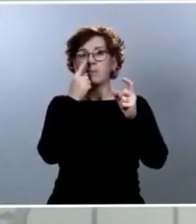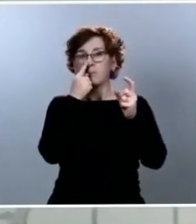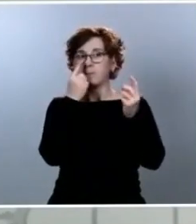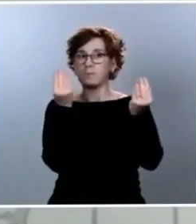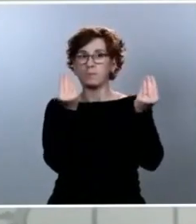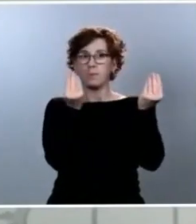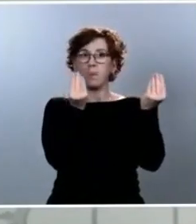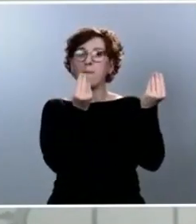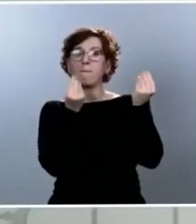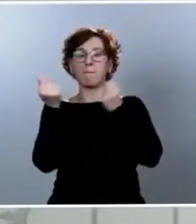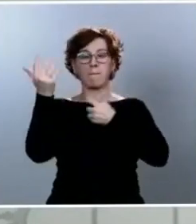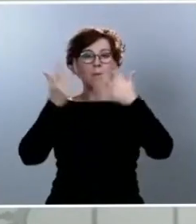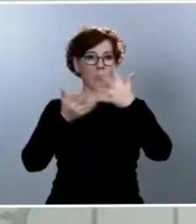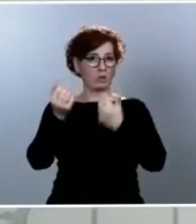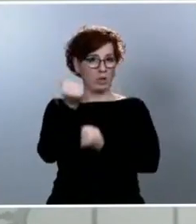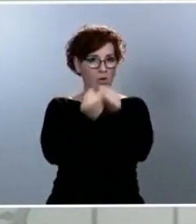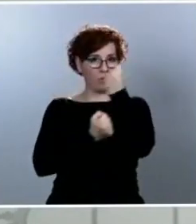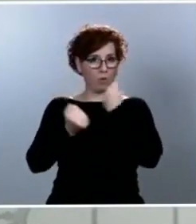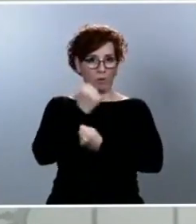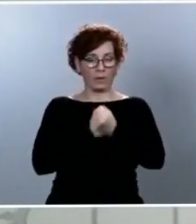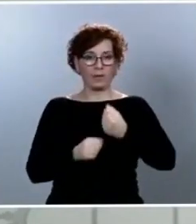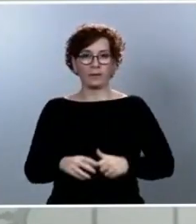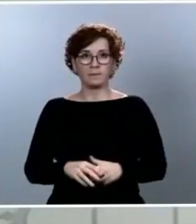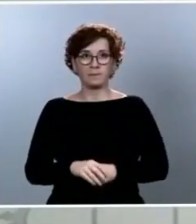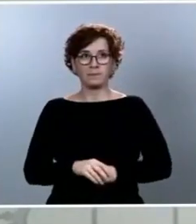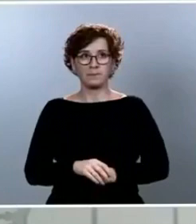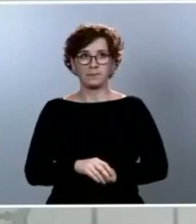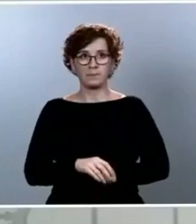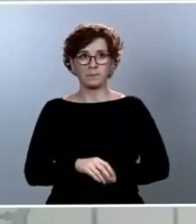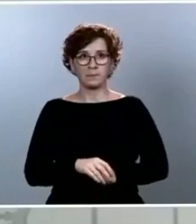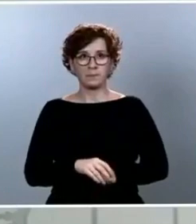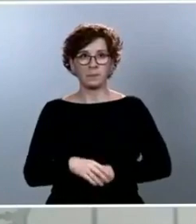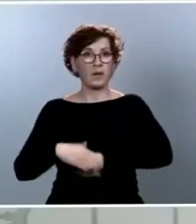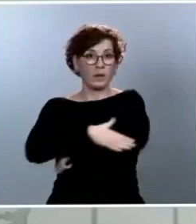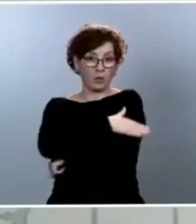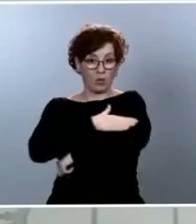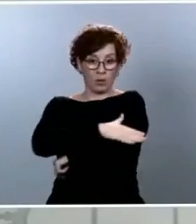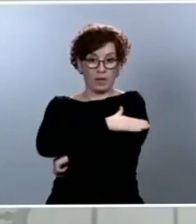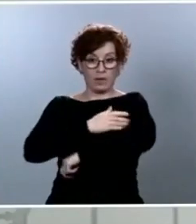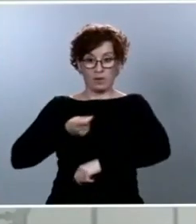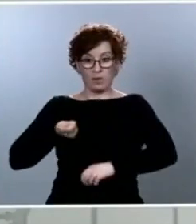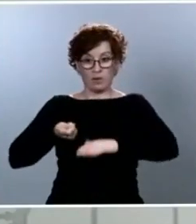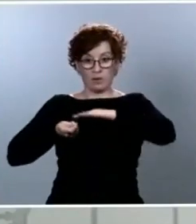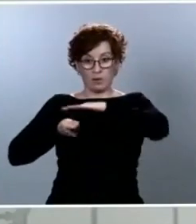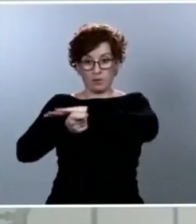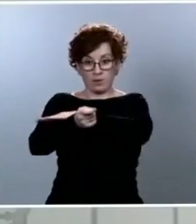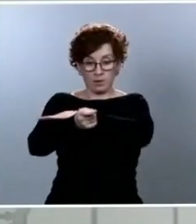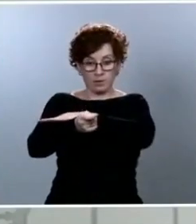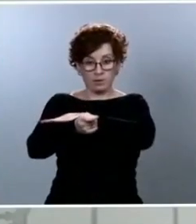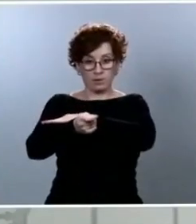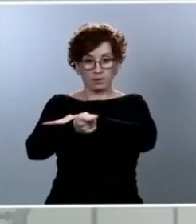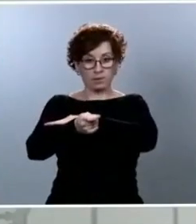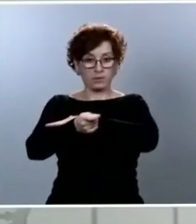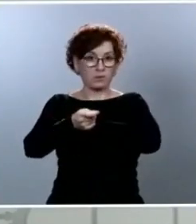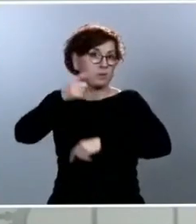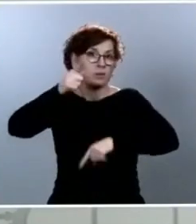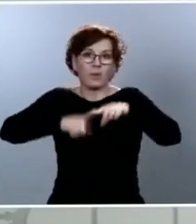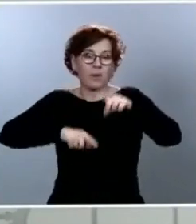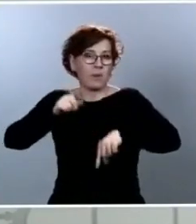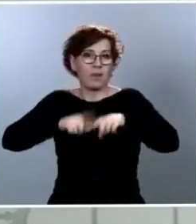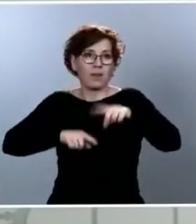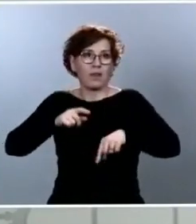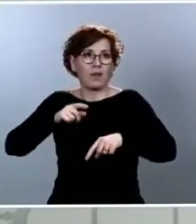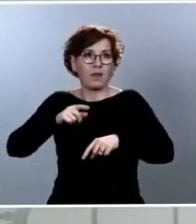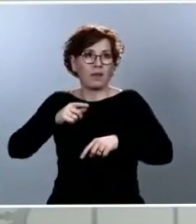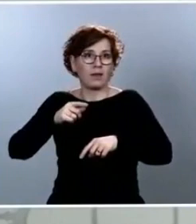El Gobierno de España presentará las previsiones económicas cuando toca, cuando corresponde a las autoridades comunitarias, en este caso a la Unión Europea. Es